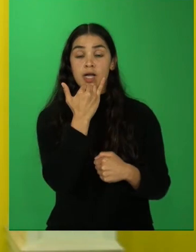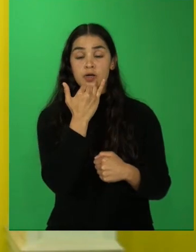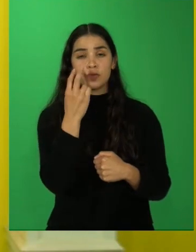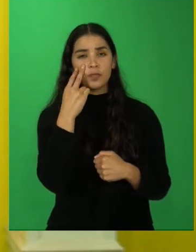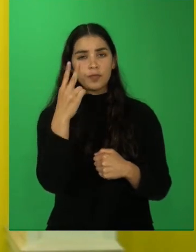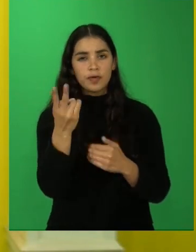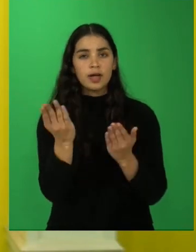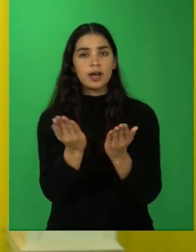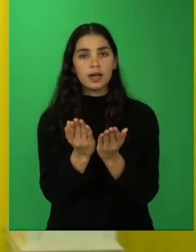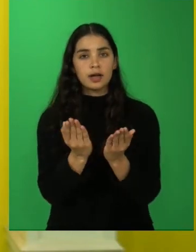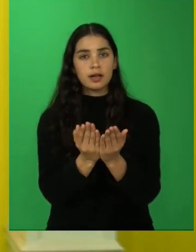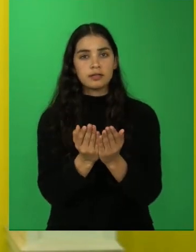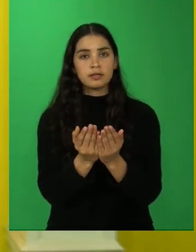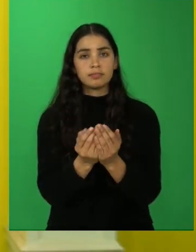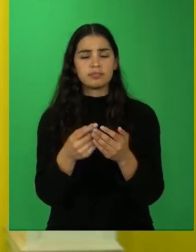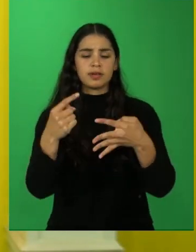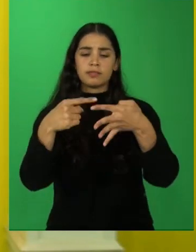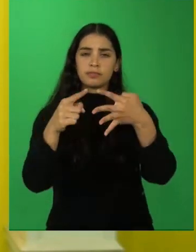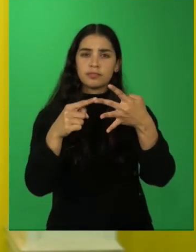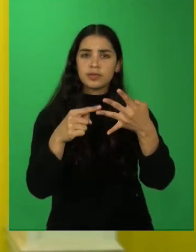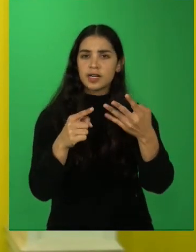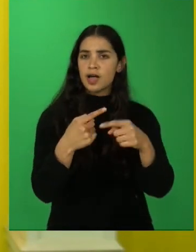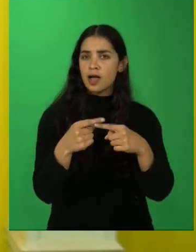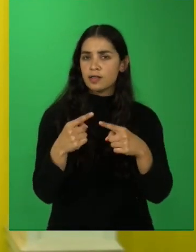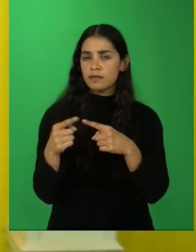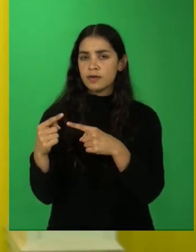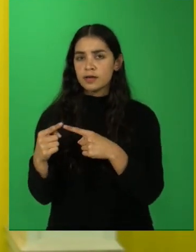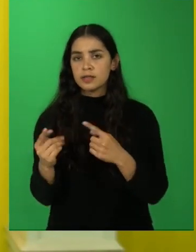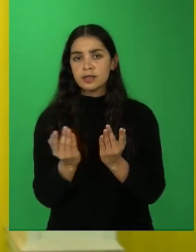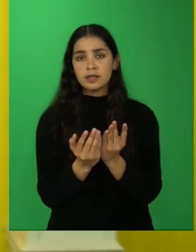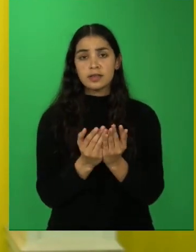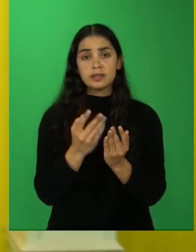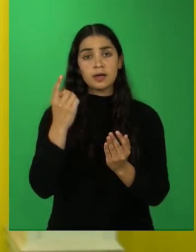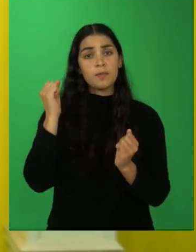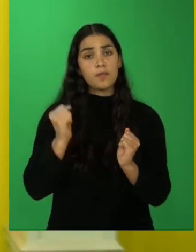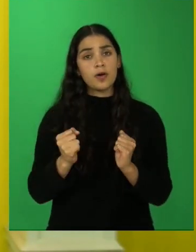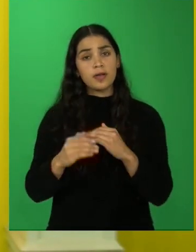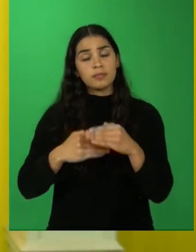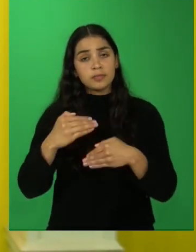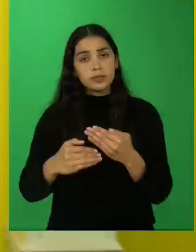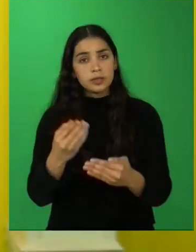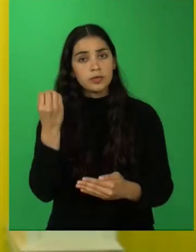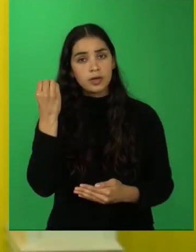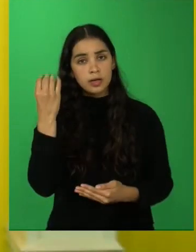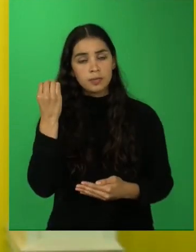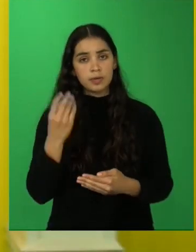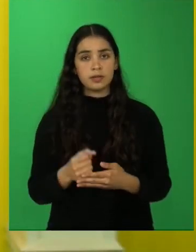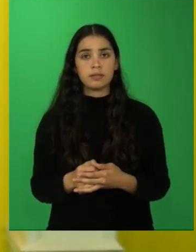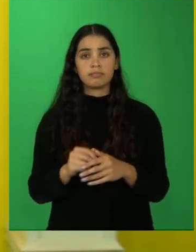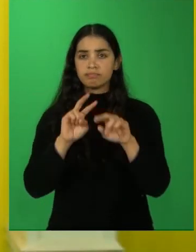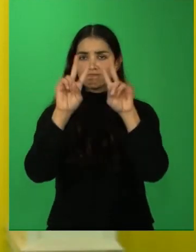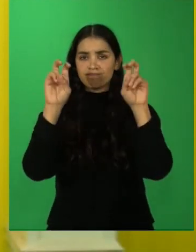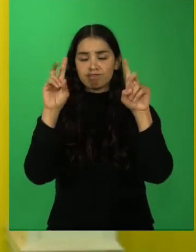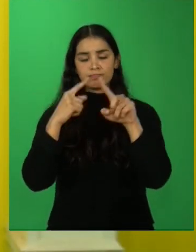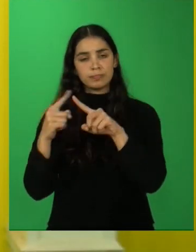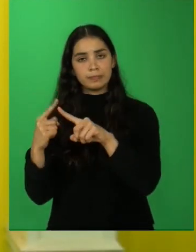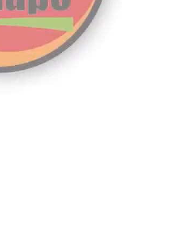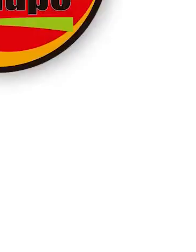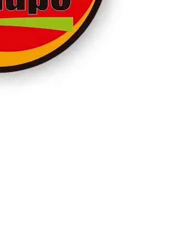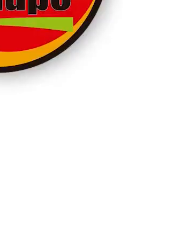encontrar diferentes clases y podrás seguir aprendiendo sobre diferentes temas.